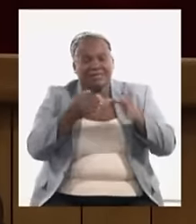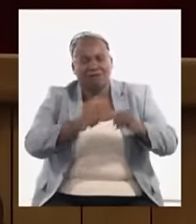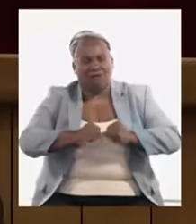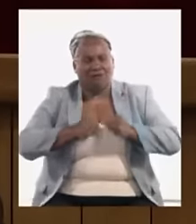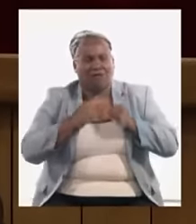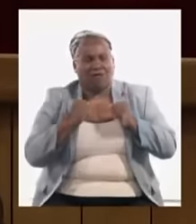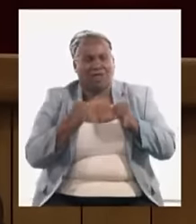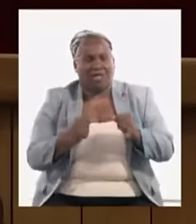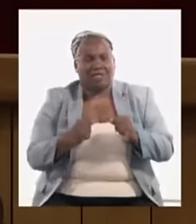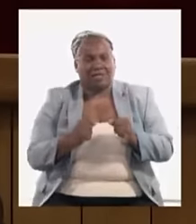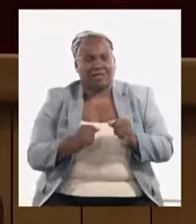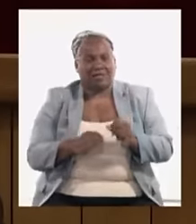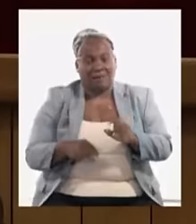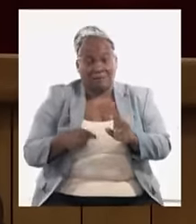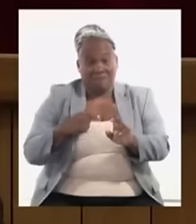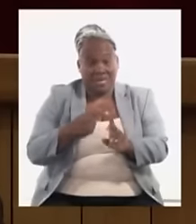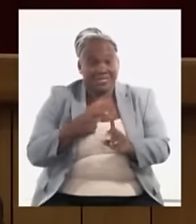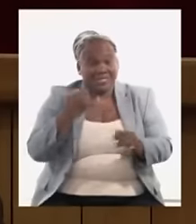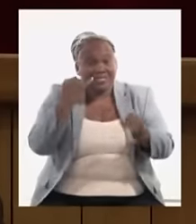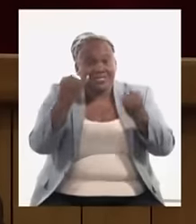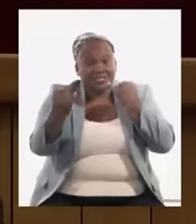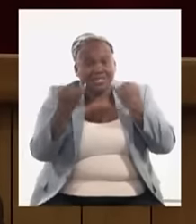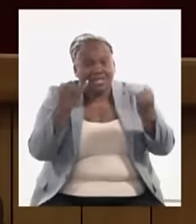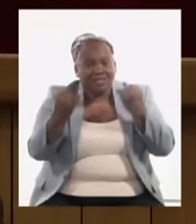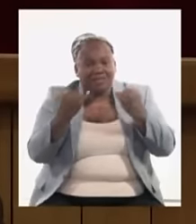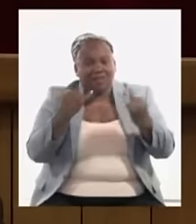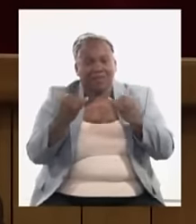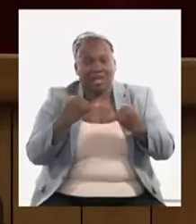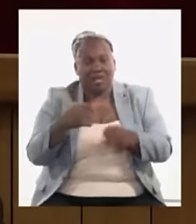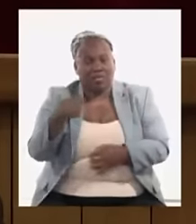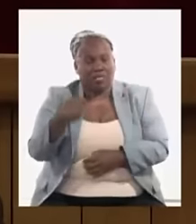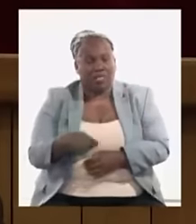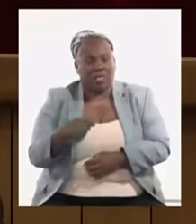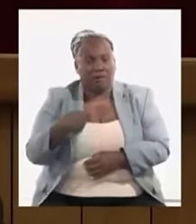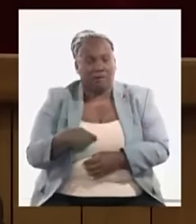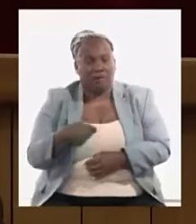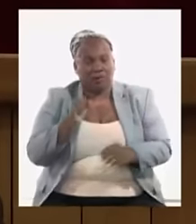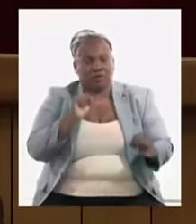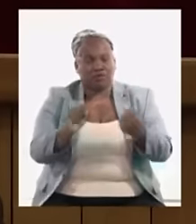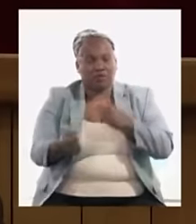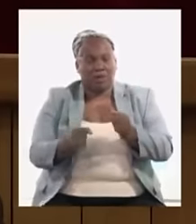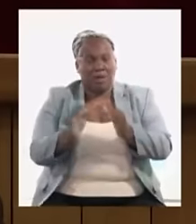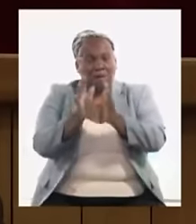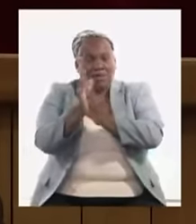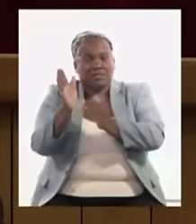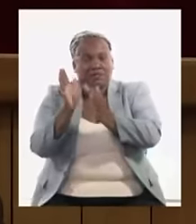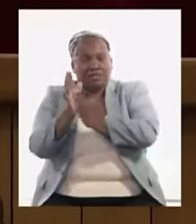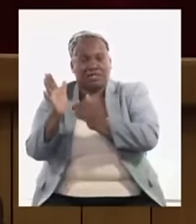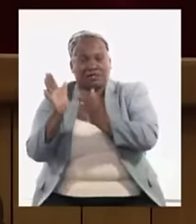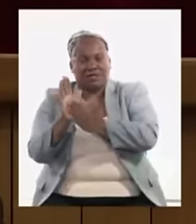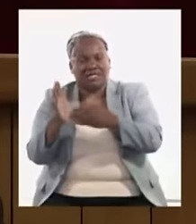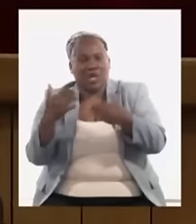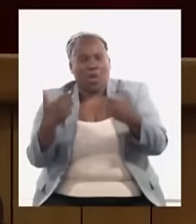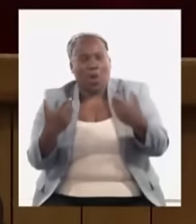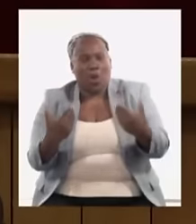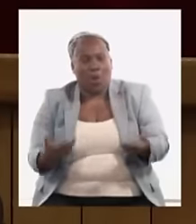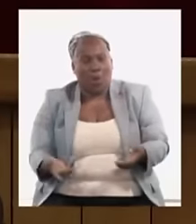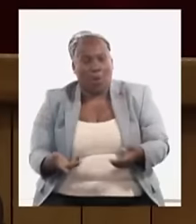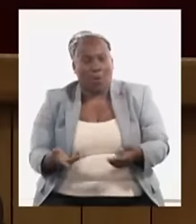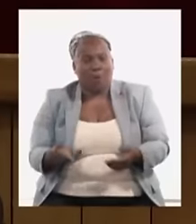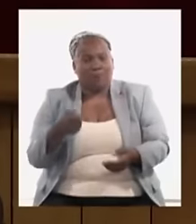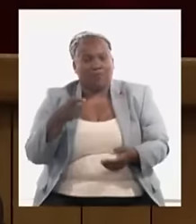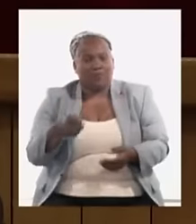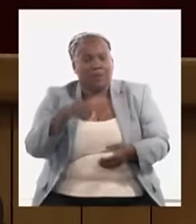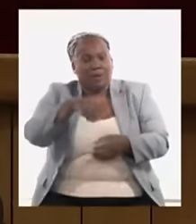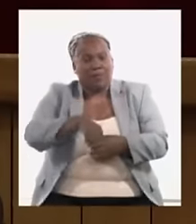e incluso hemos identificado que tenemos que hacer un chequeo mensual de cómo se están comportando los gastos